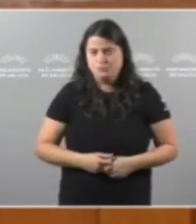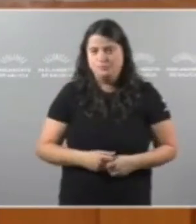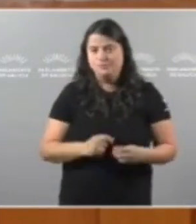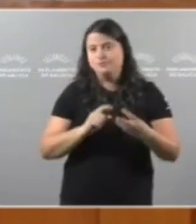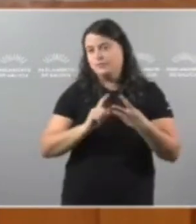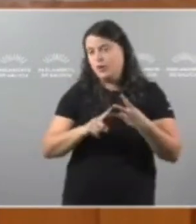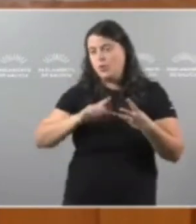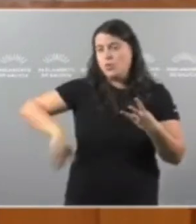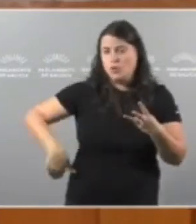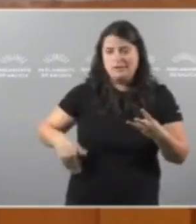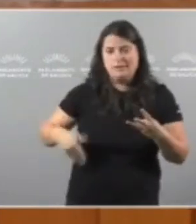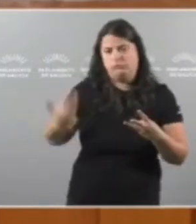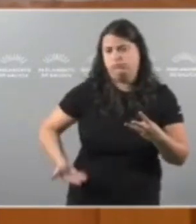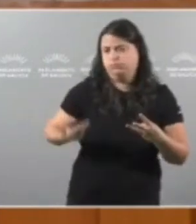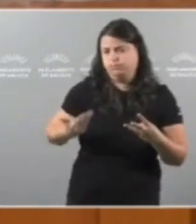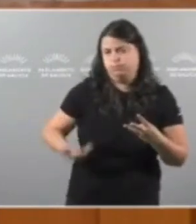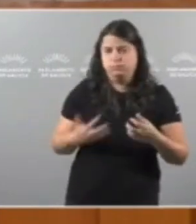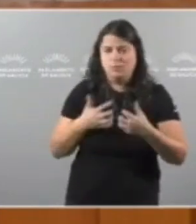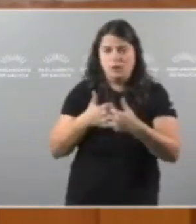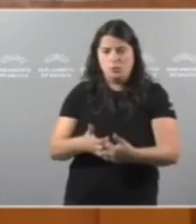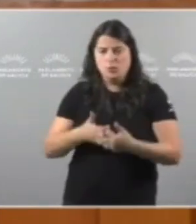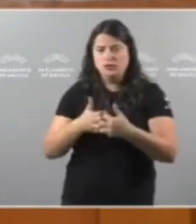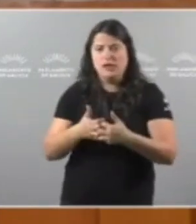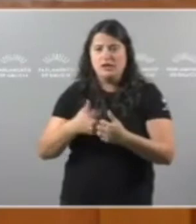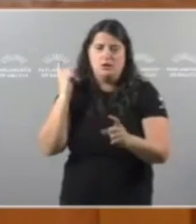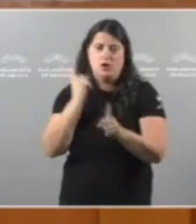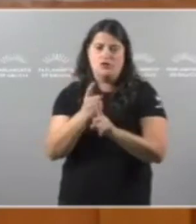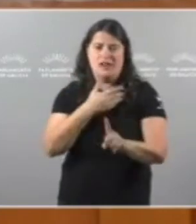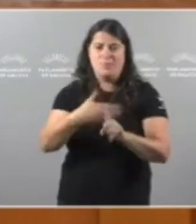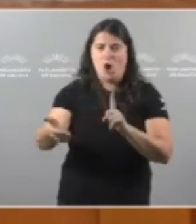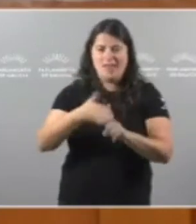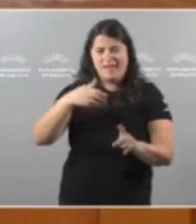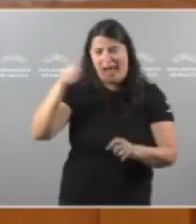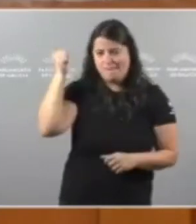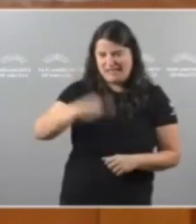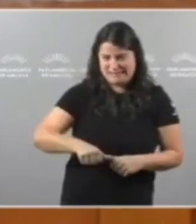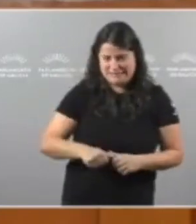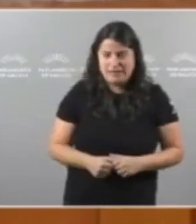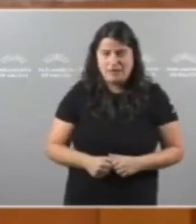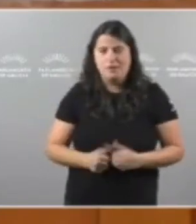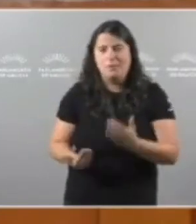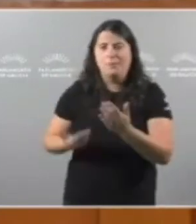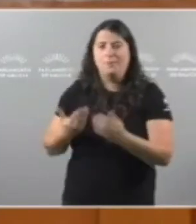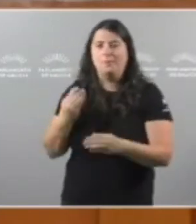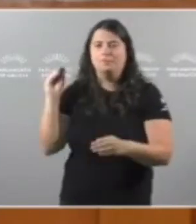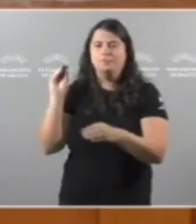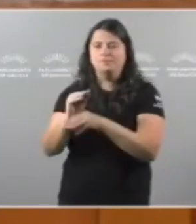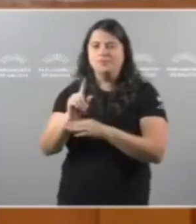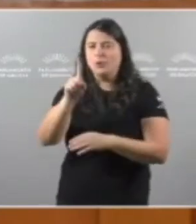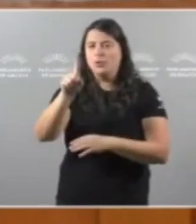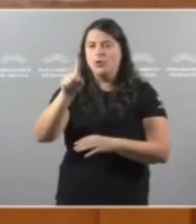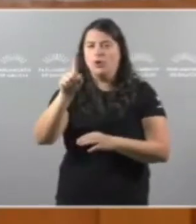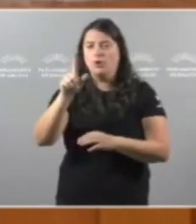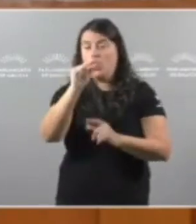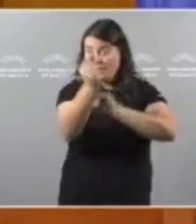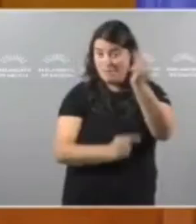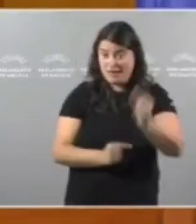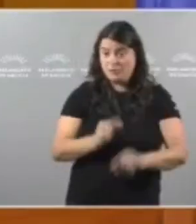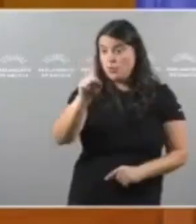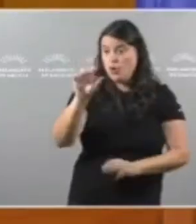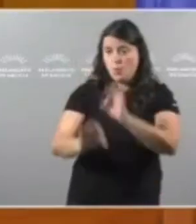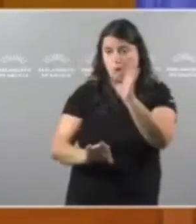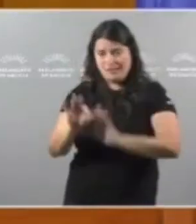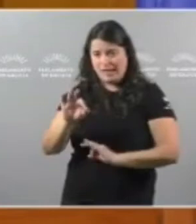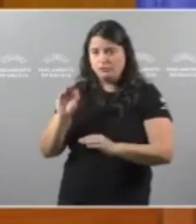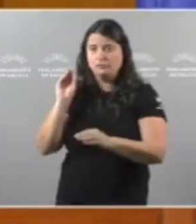Fundamental Loitar Contra a violencia Machista Proponemos Que se destine O 1% De orzamento Para que